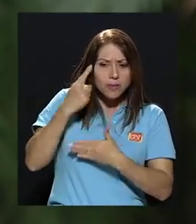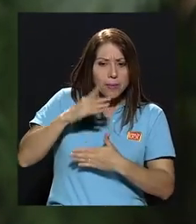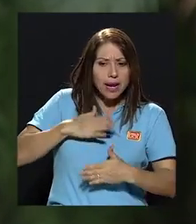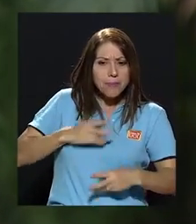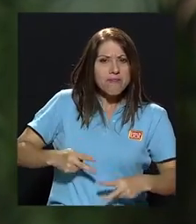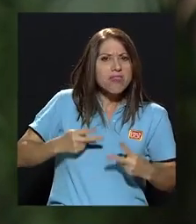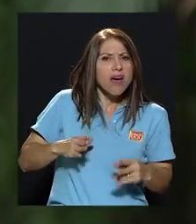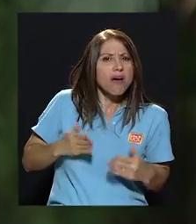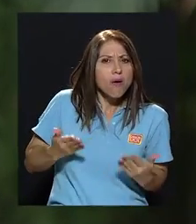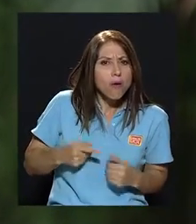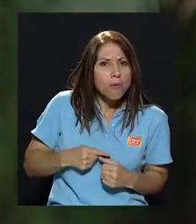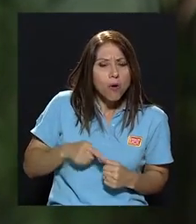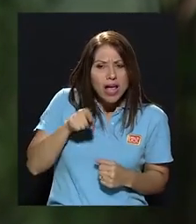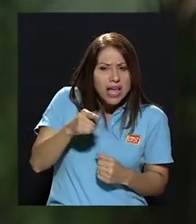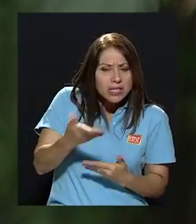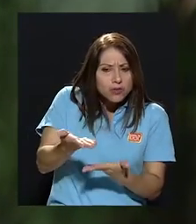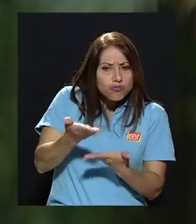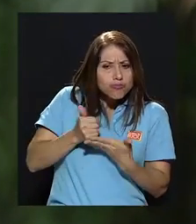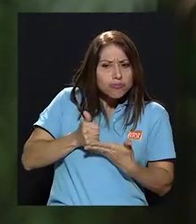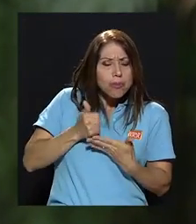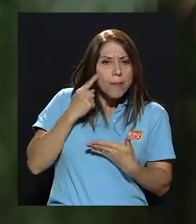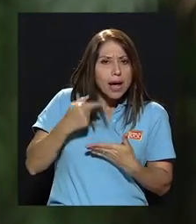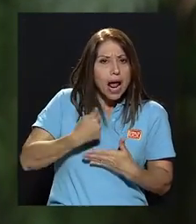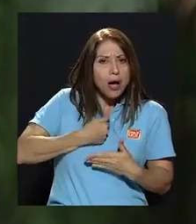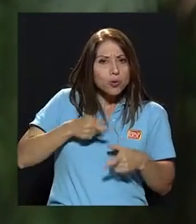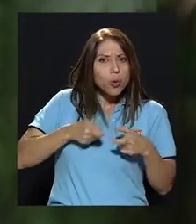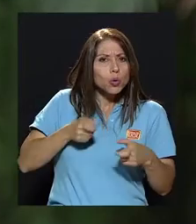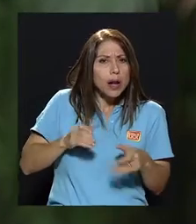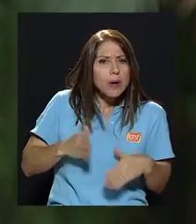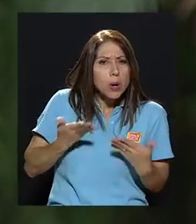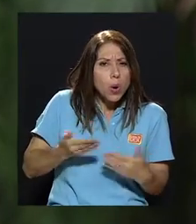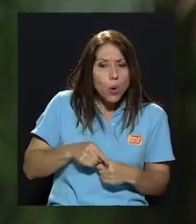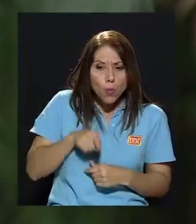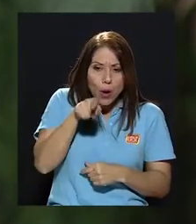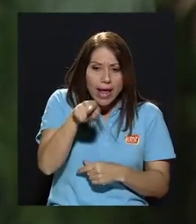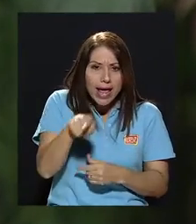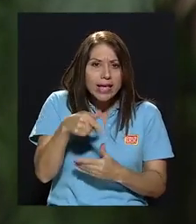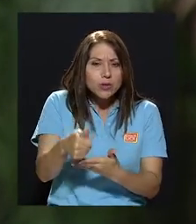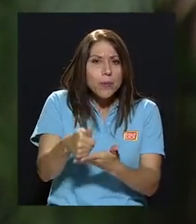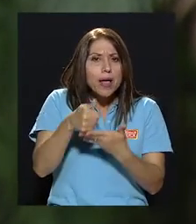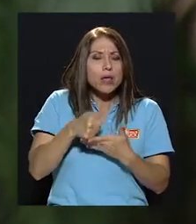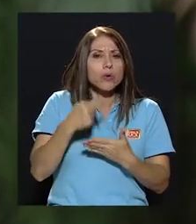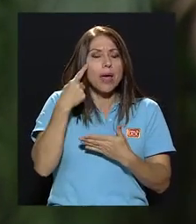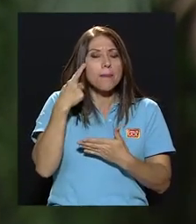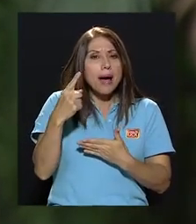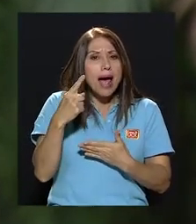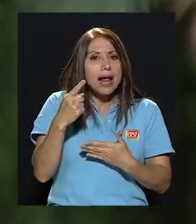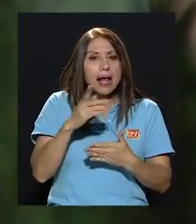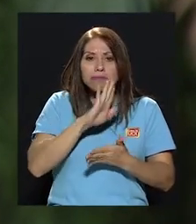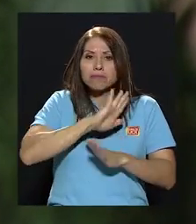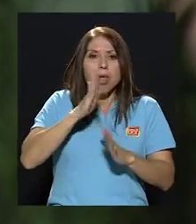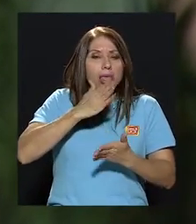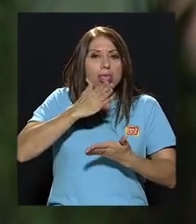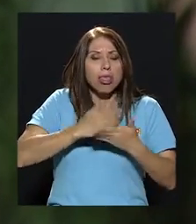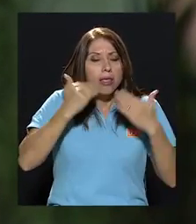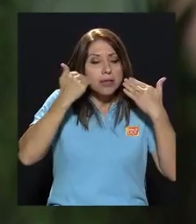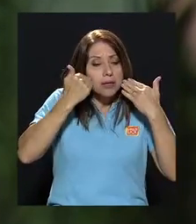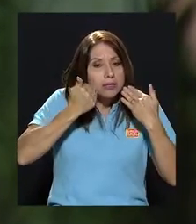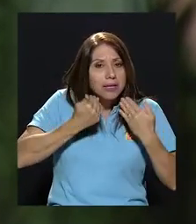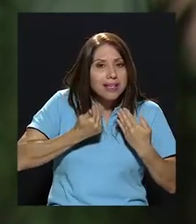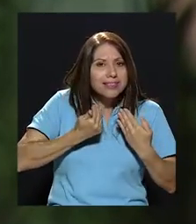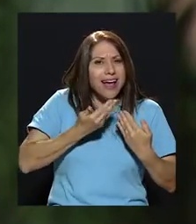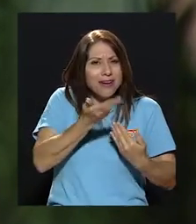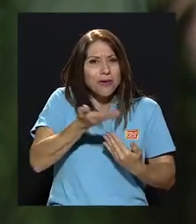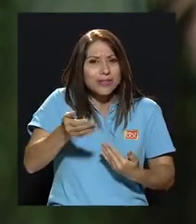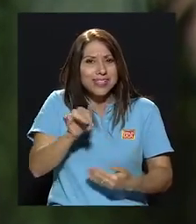esto que me sirve a mí para autocontrolarme, de qué me sirve, por ejemplo, para poder superar esta tristeza que estoy sintiendo